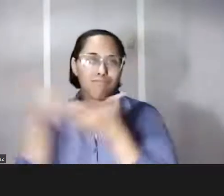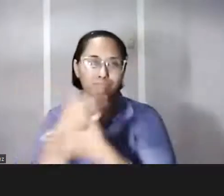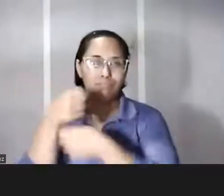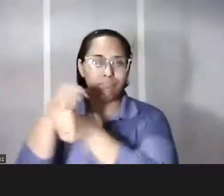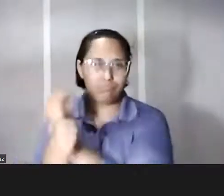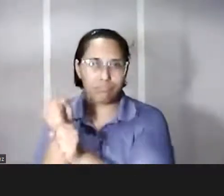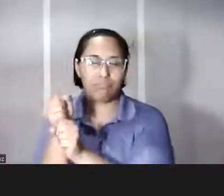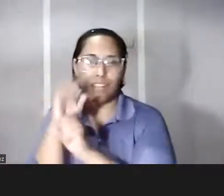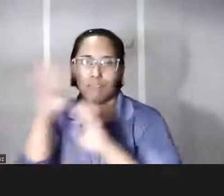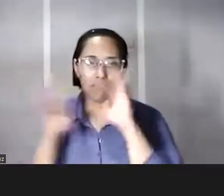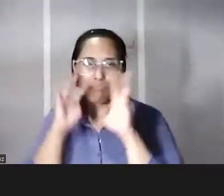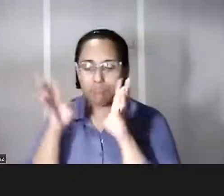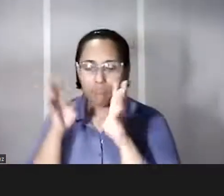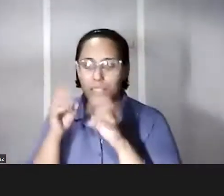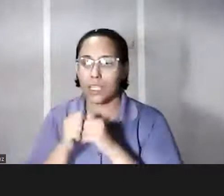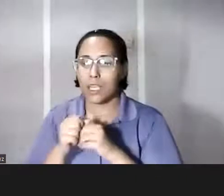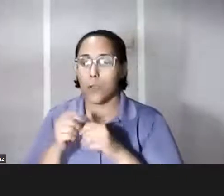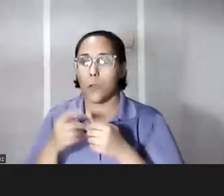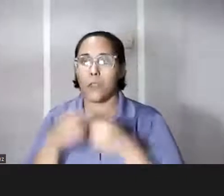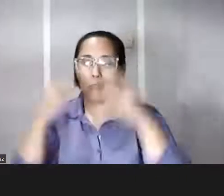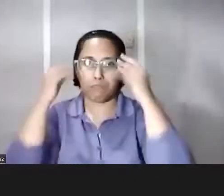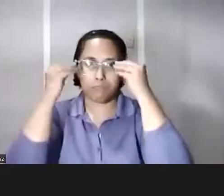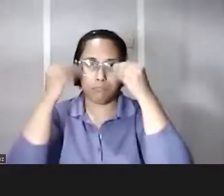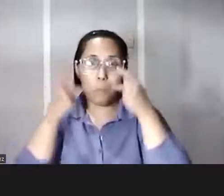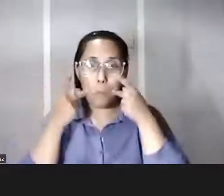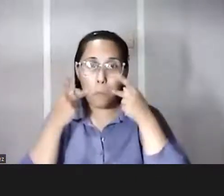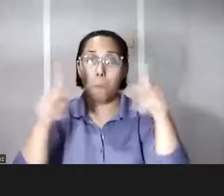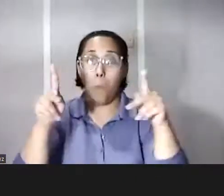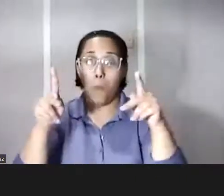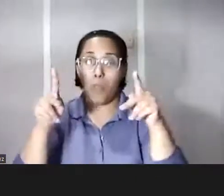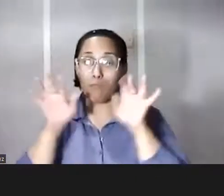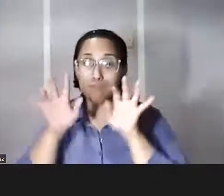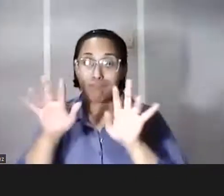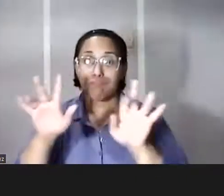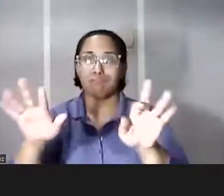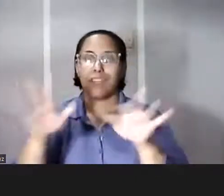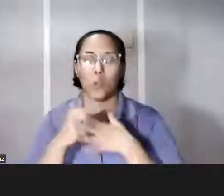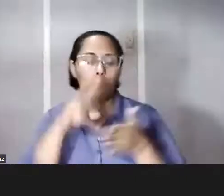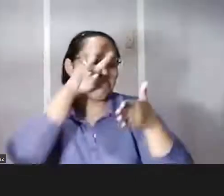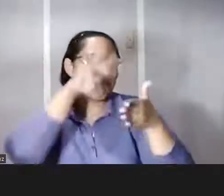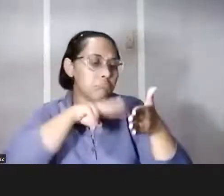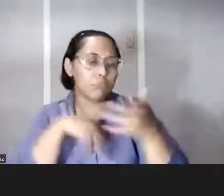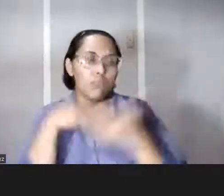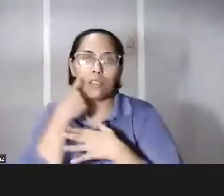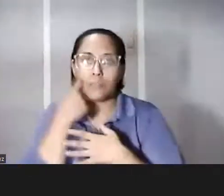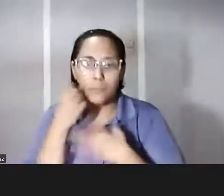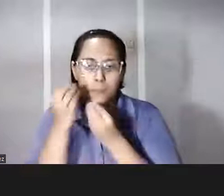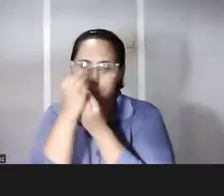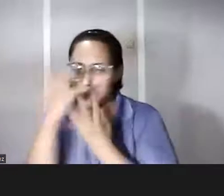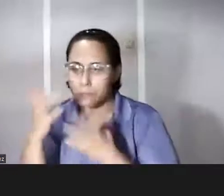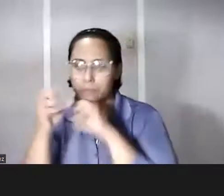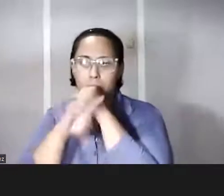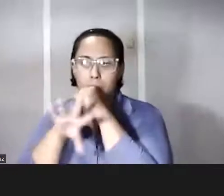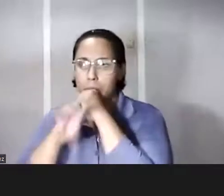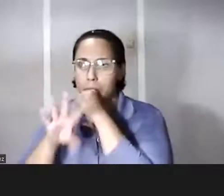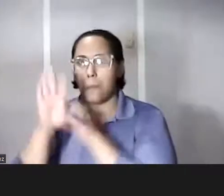¿verdad? Siendo un medio público con vocación de alcance a un público masivo. De hecho, estaba leyendo recientemente un reportaje que se publicó sobre la